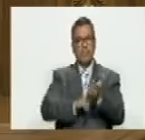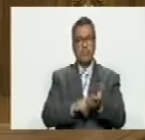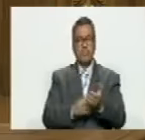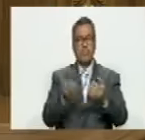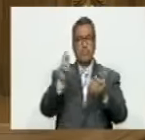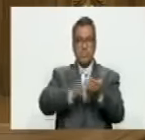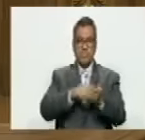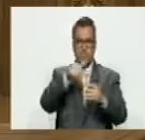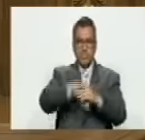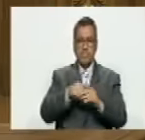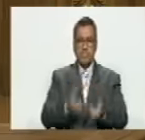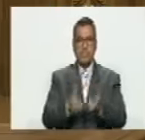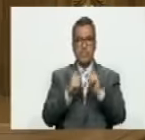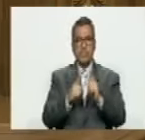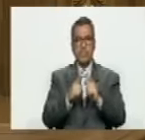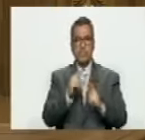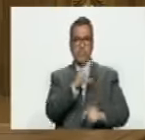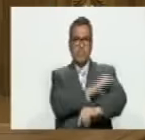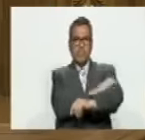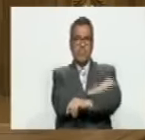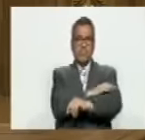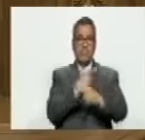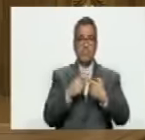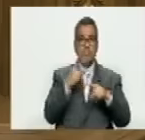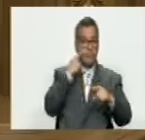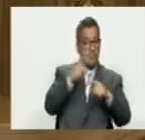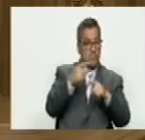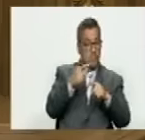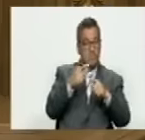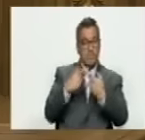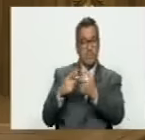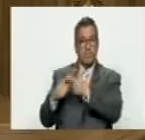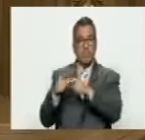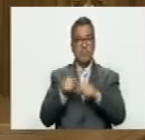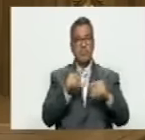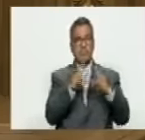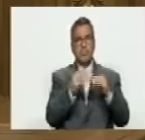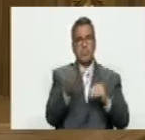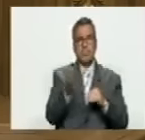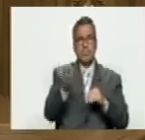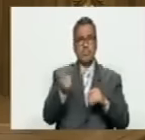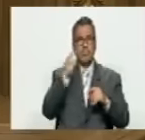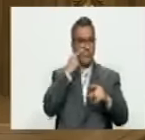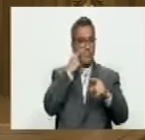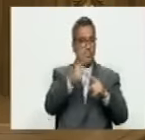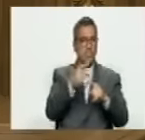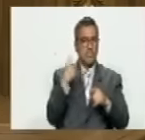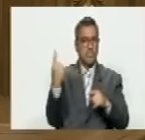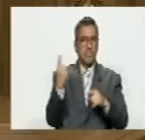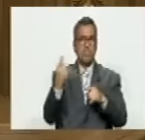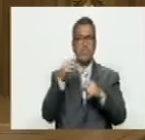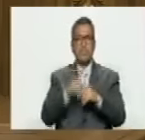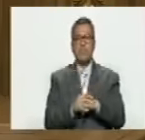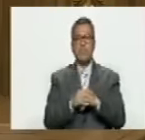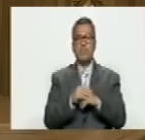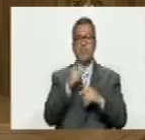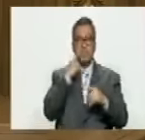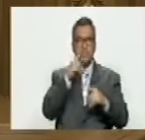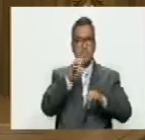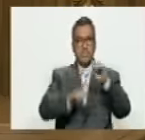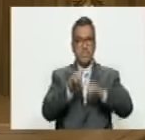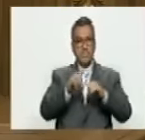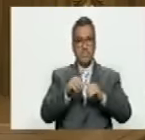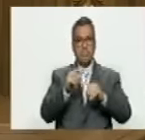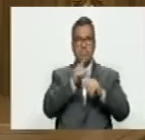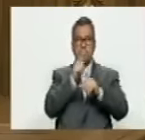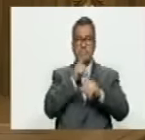y esto permitiría a la oposición y a los observadores independientes esta palabra es clave los observadores independientes van a verificar que